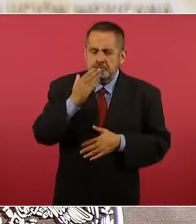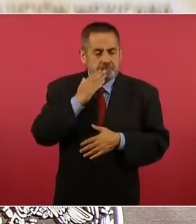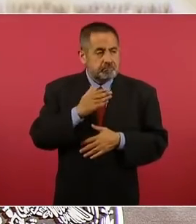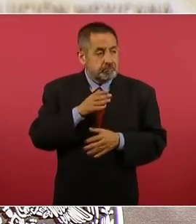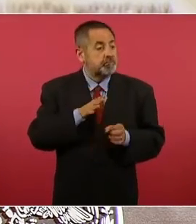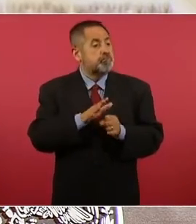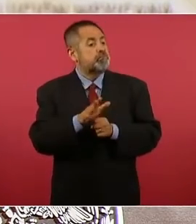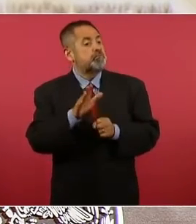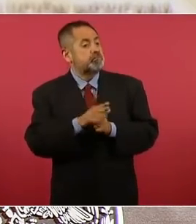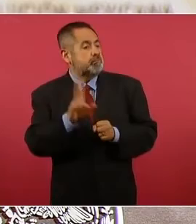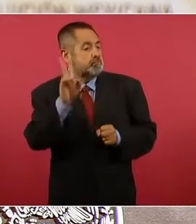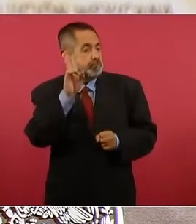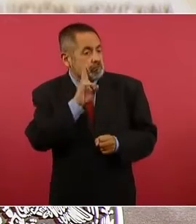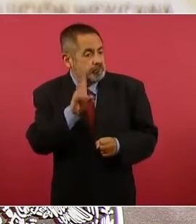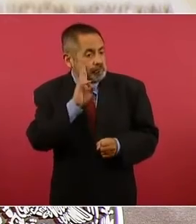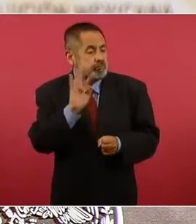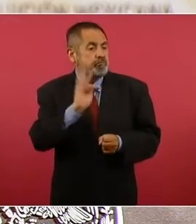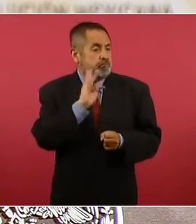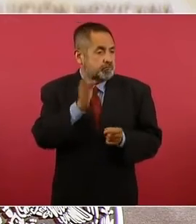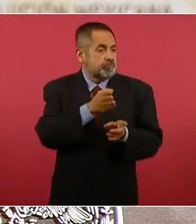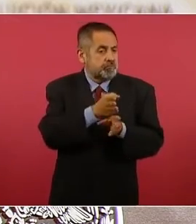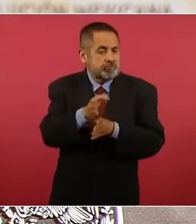campos para la inversión.